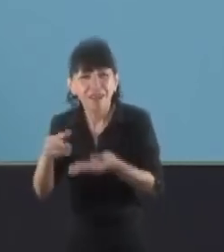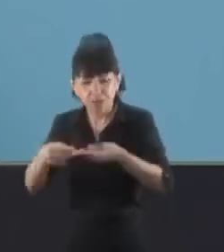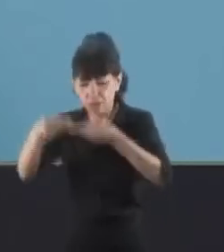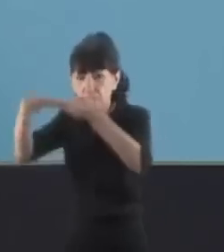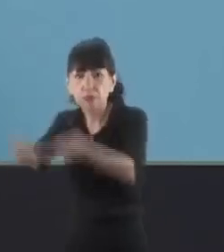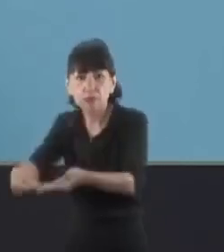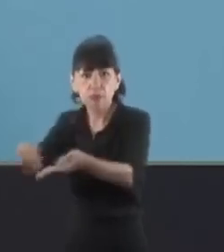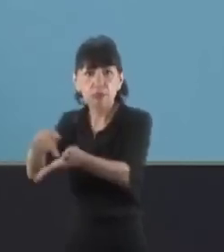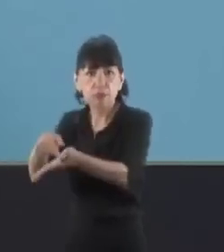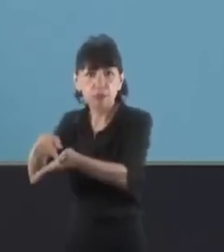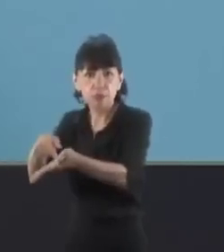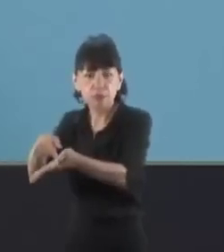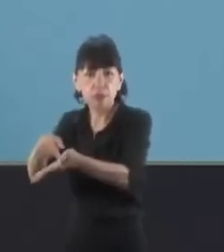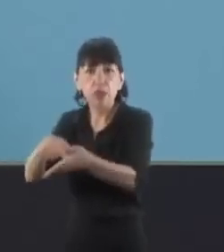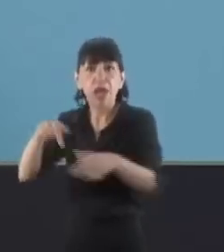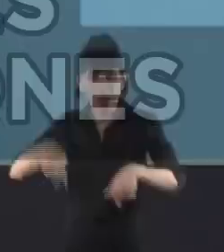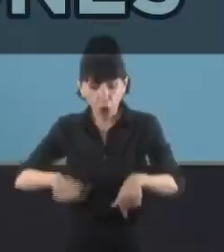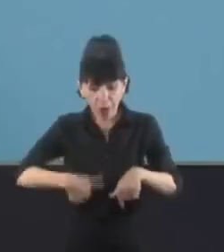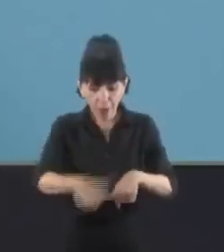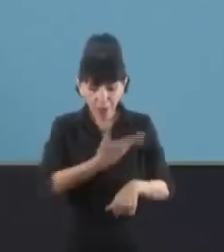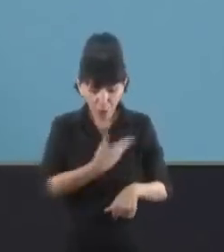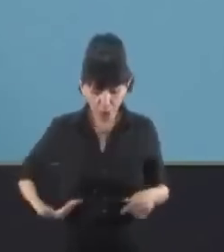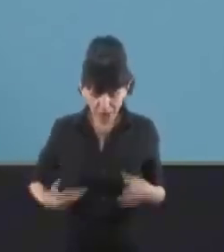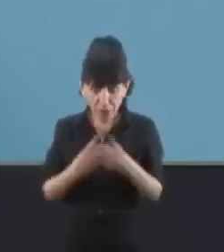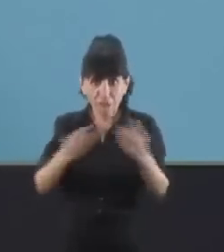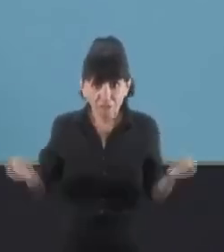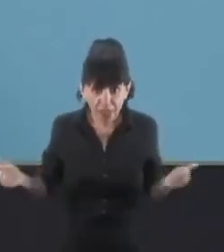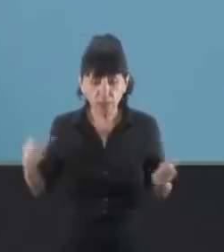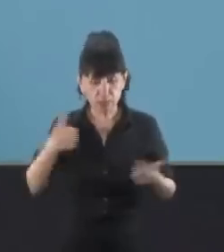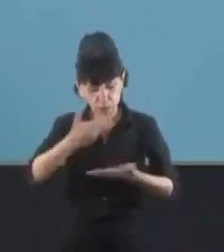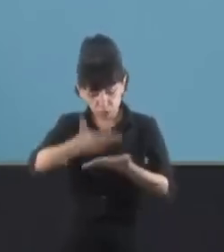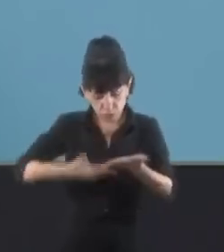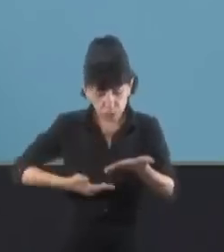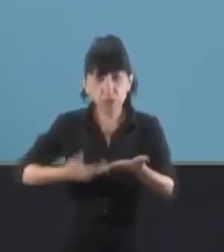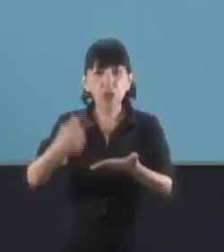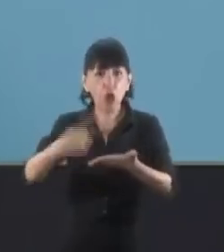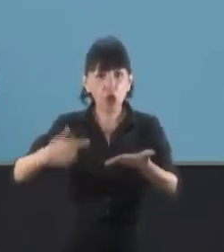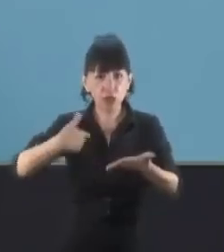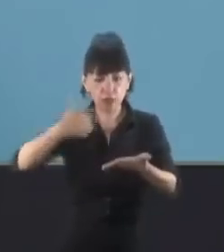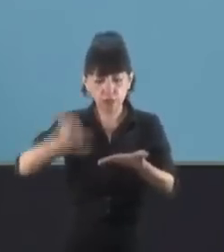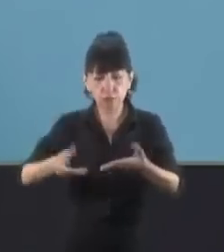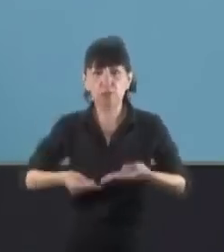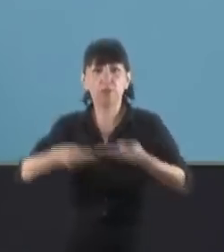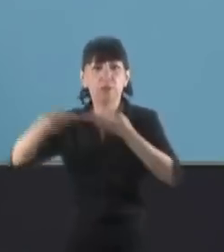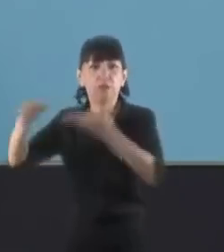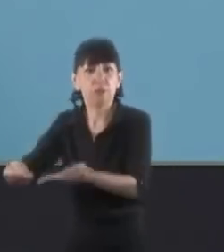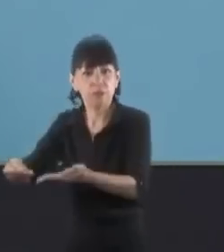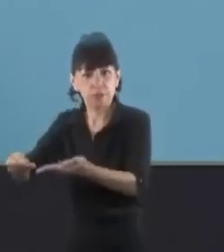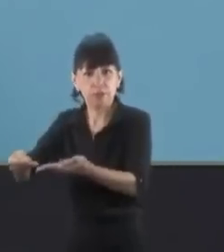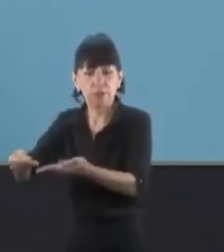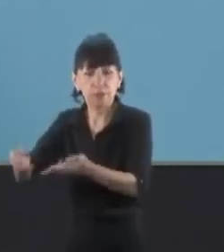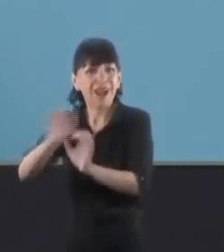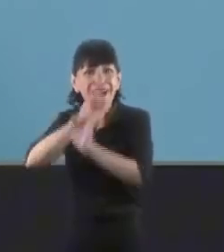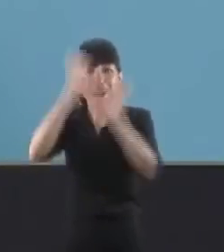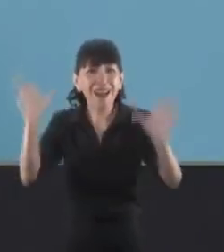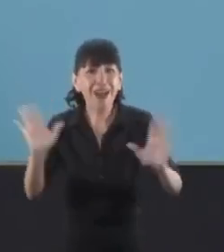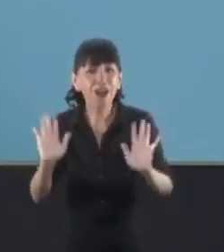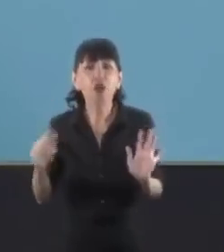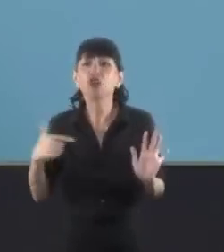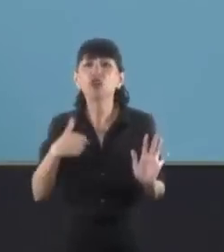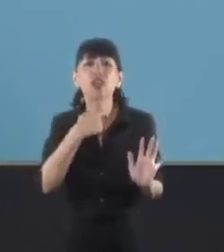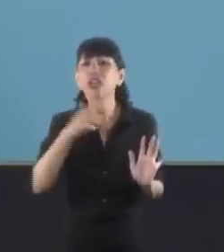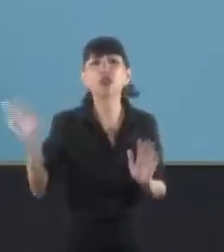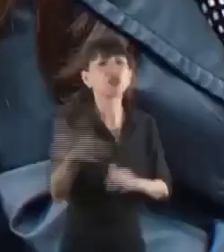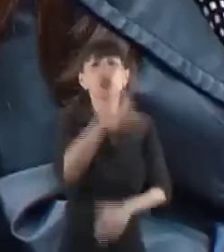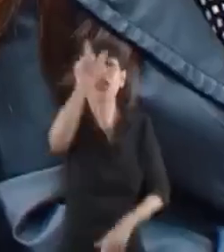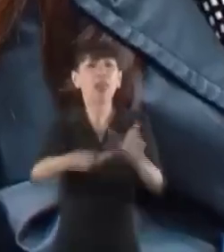pensiones y pensiones no contributivas para poder seguir percibiendo sus haberes mensuales sin interrupciones. Pero